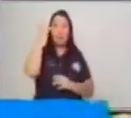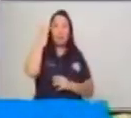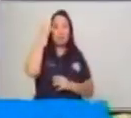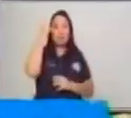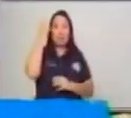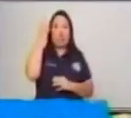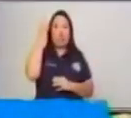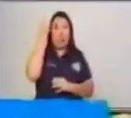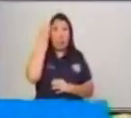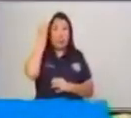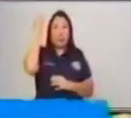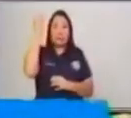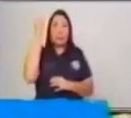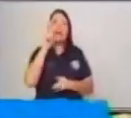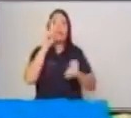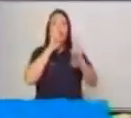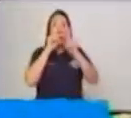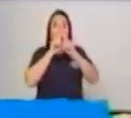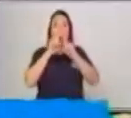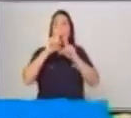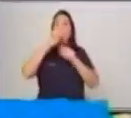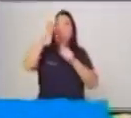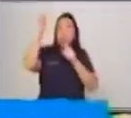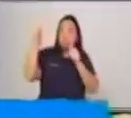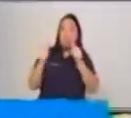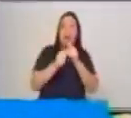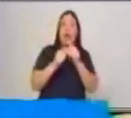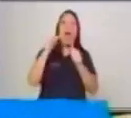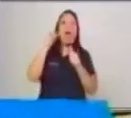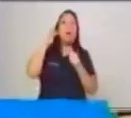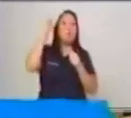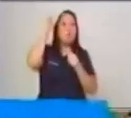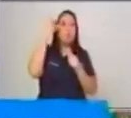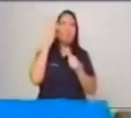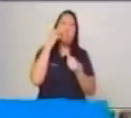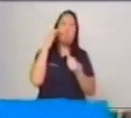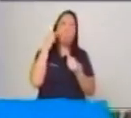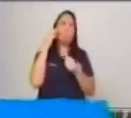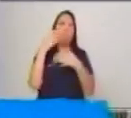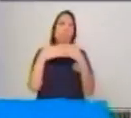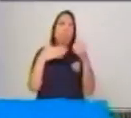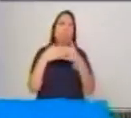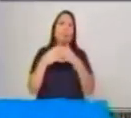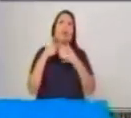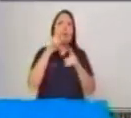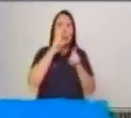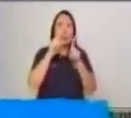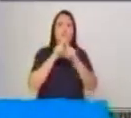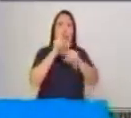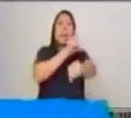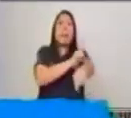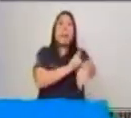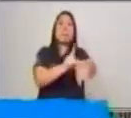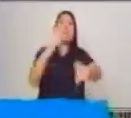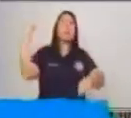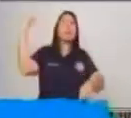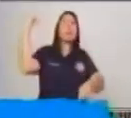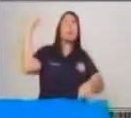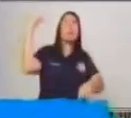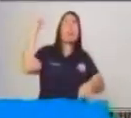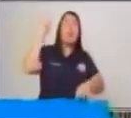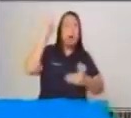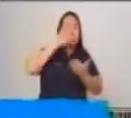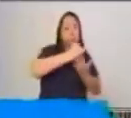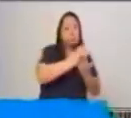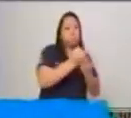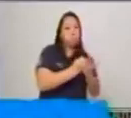También nos quedó de tarea que un adulto, el adulto con el que compartimos todos los días, nos cuente una leyenda de Guatemala y ustedes van a realizar el